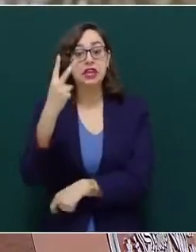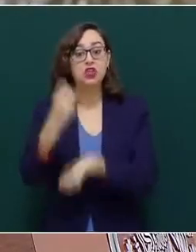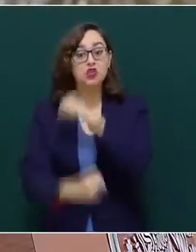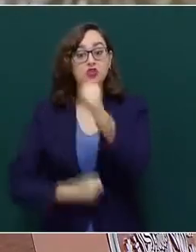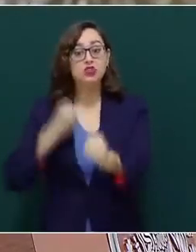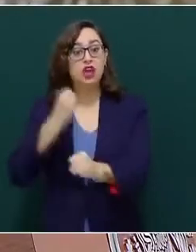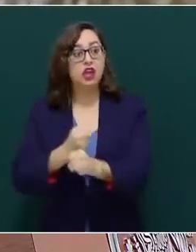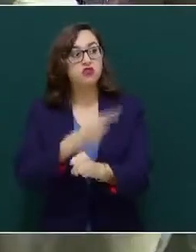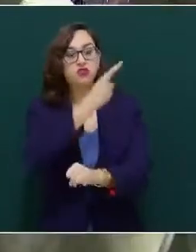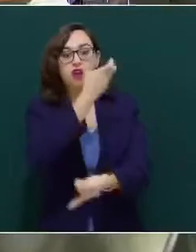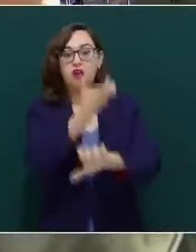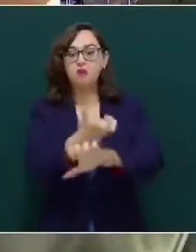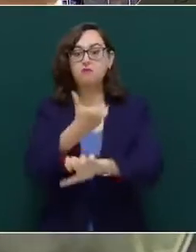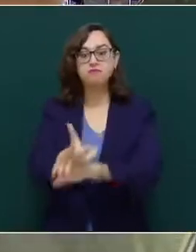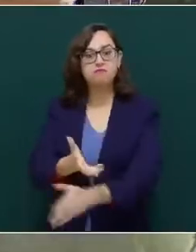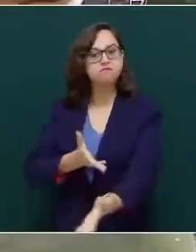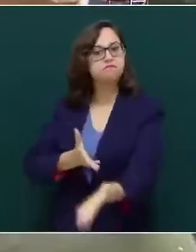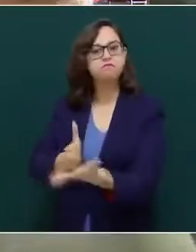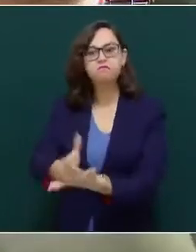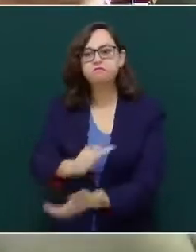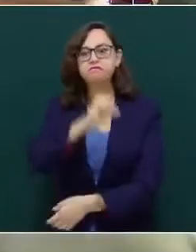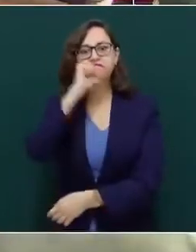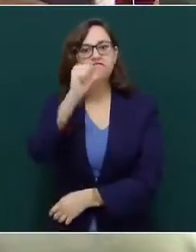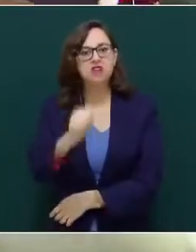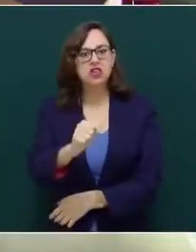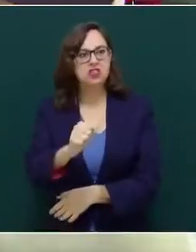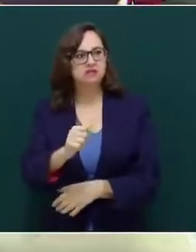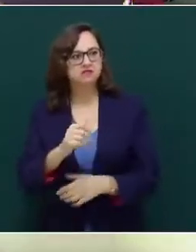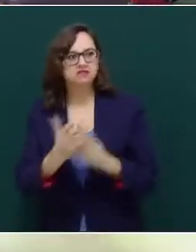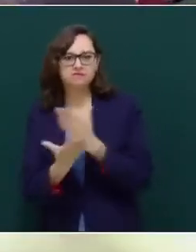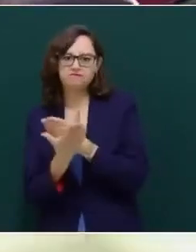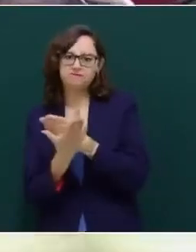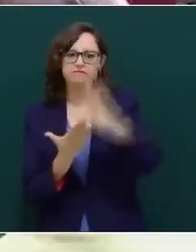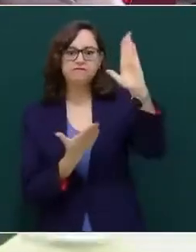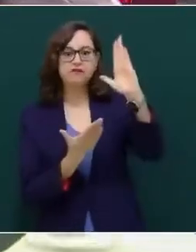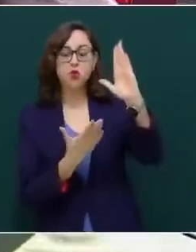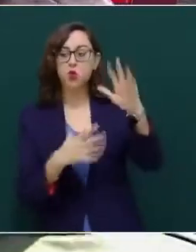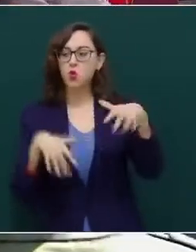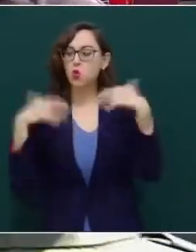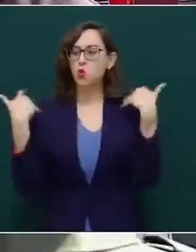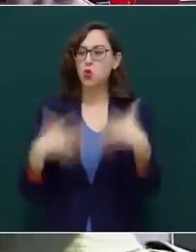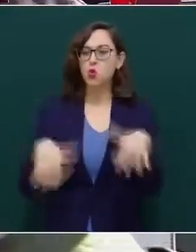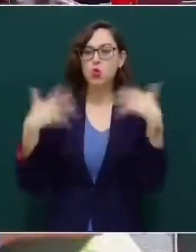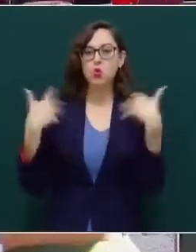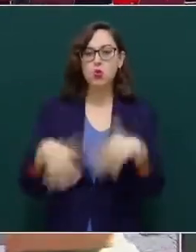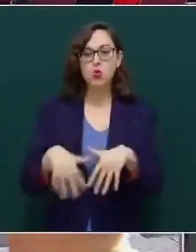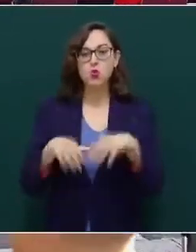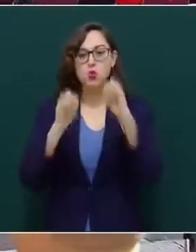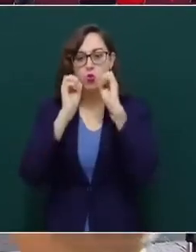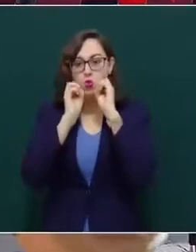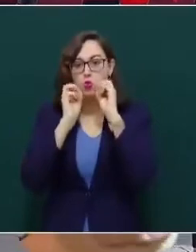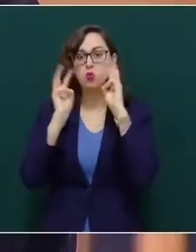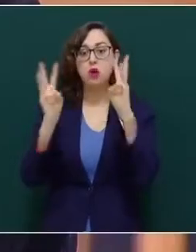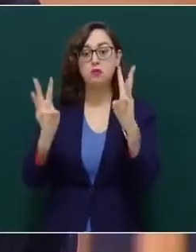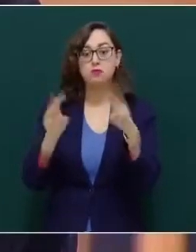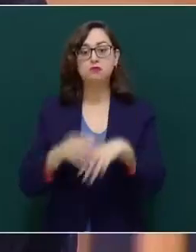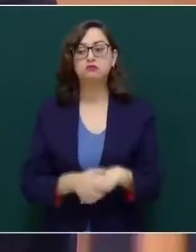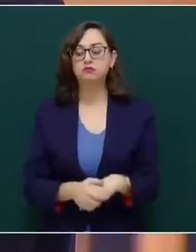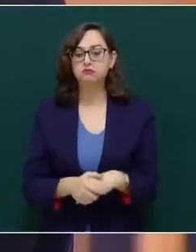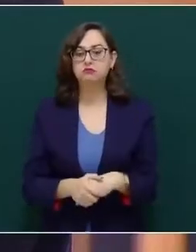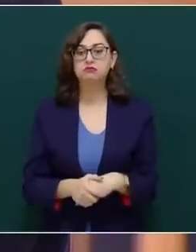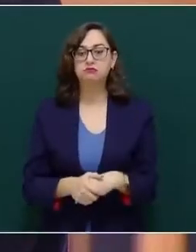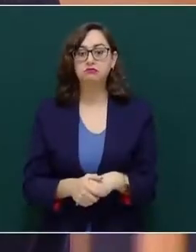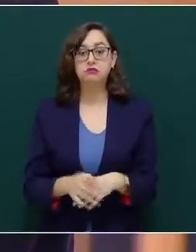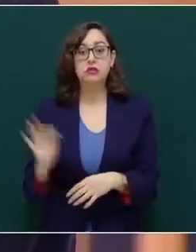es toda una hazaña. Puede que mis palabras provoquen enojo en